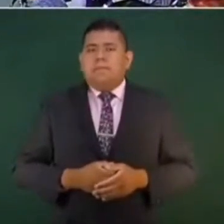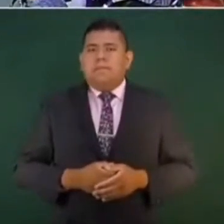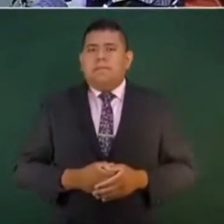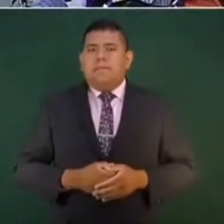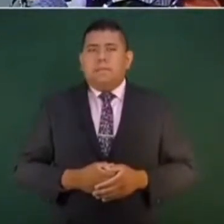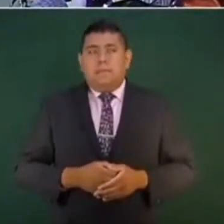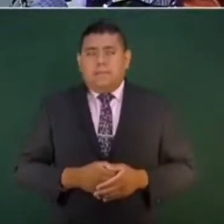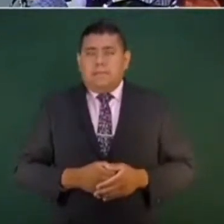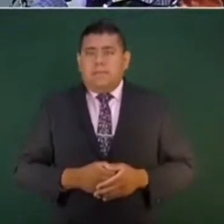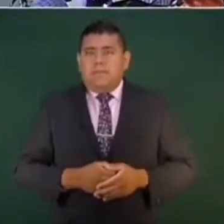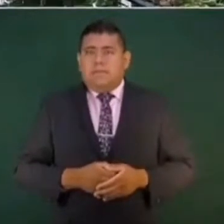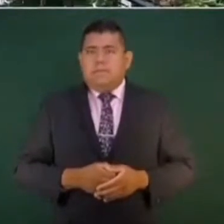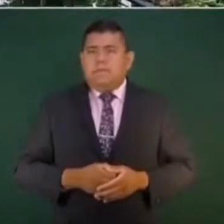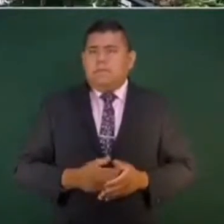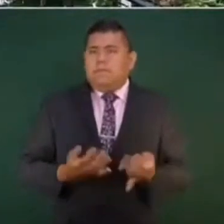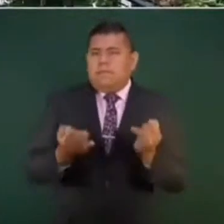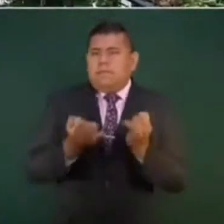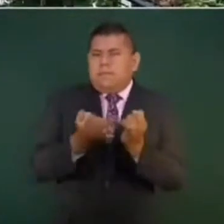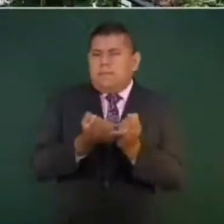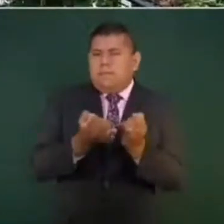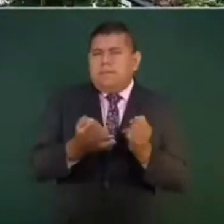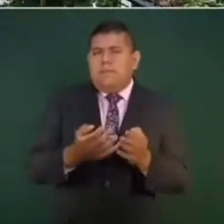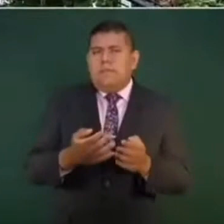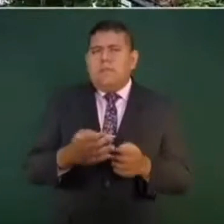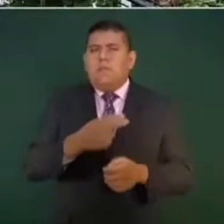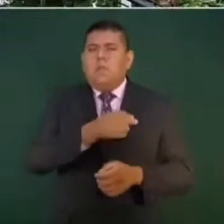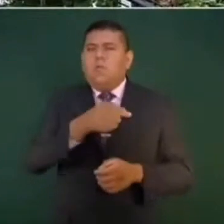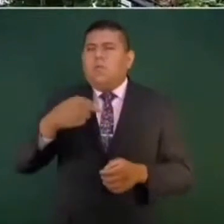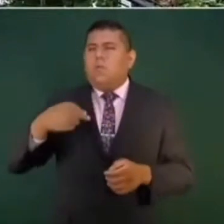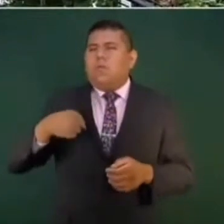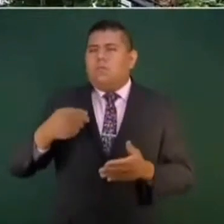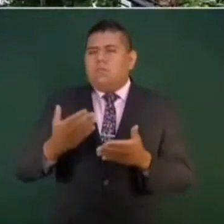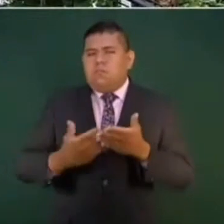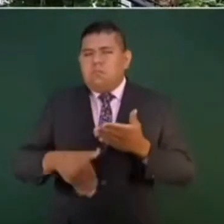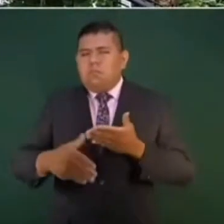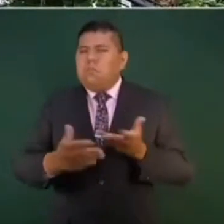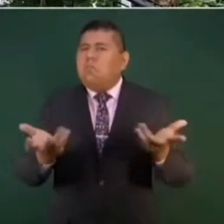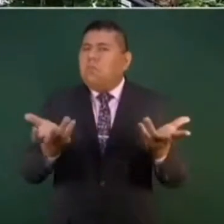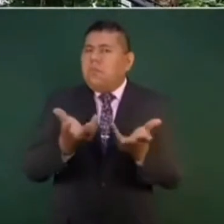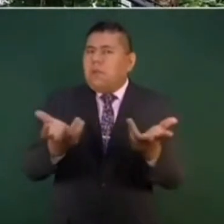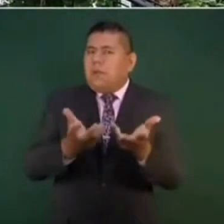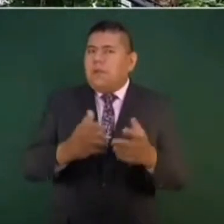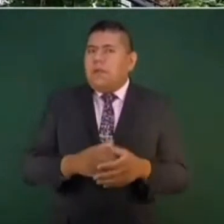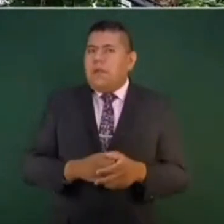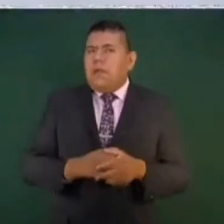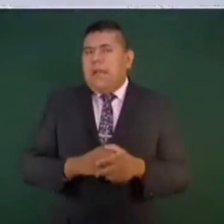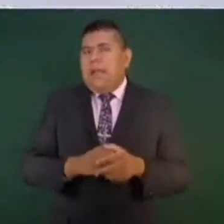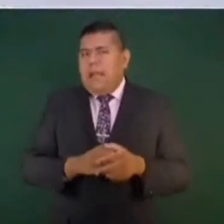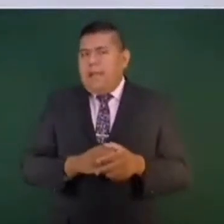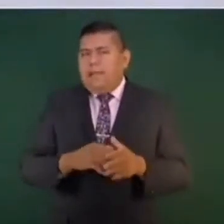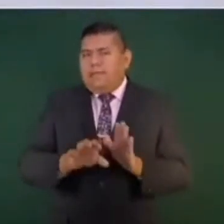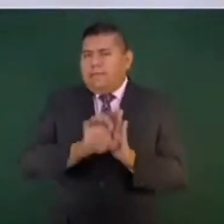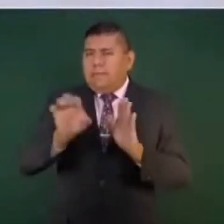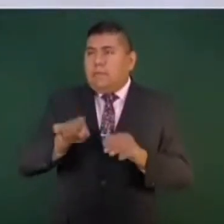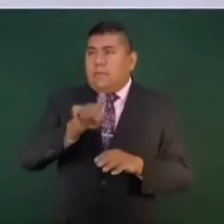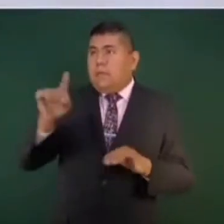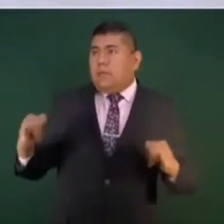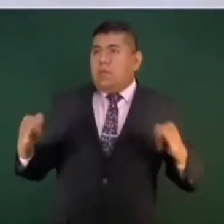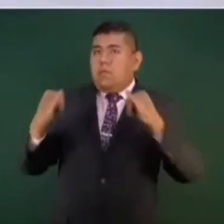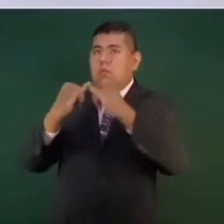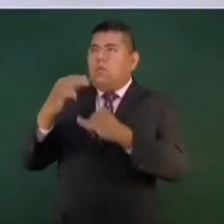entonces vamos a estar socavando nuestras instituciones